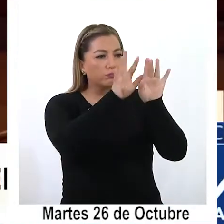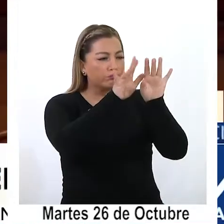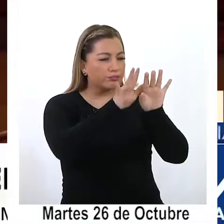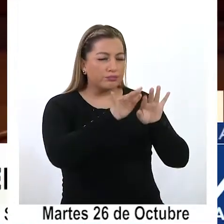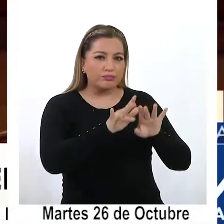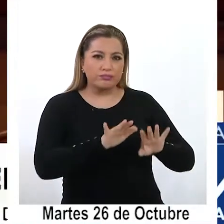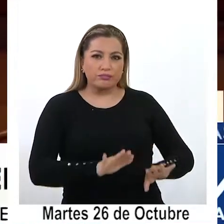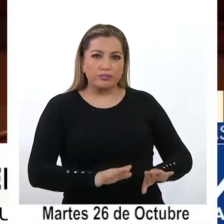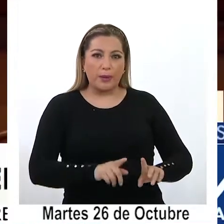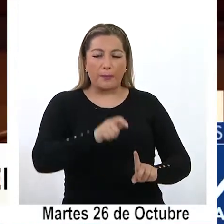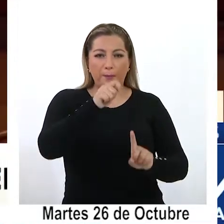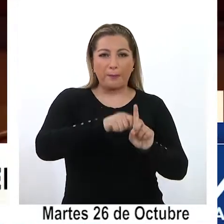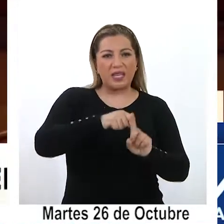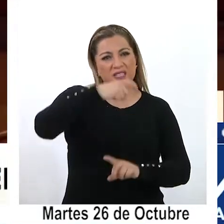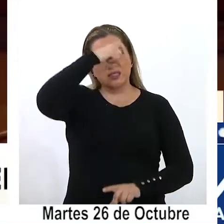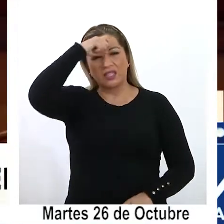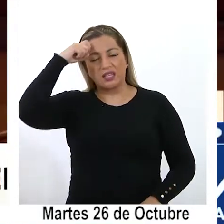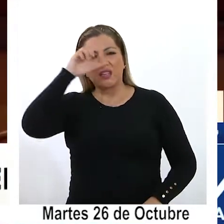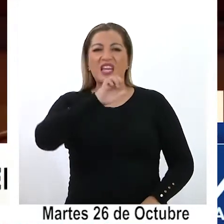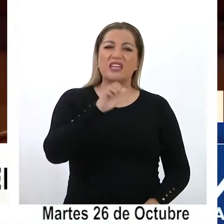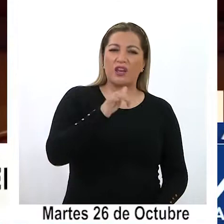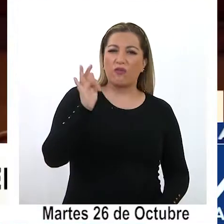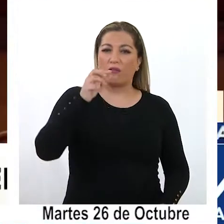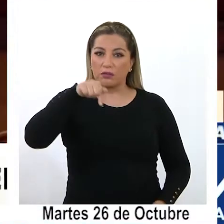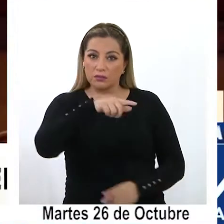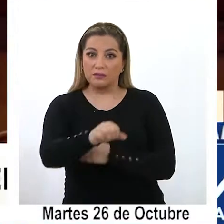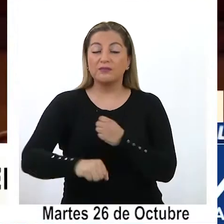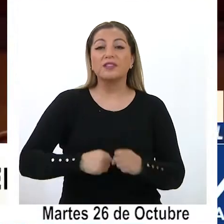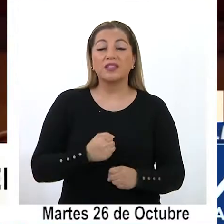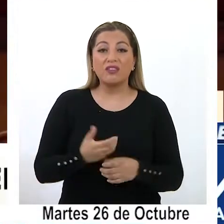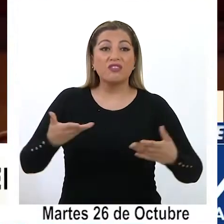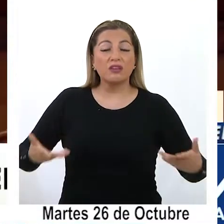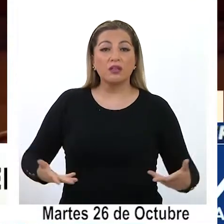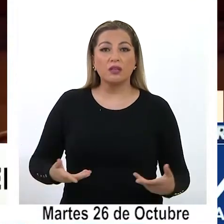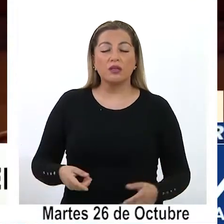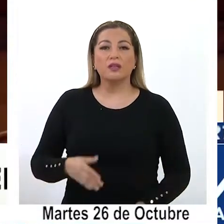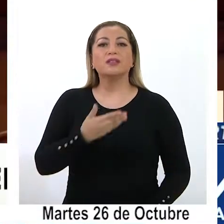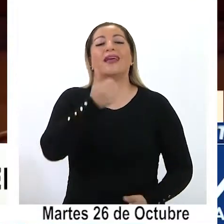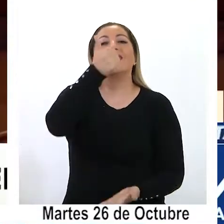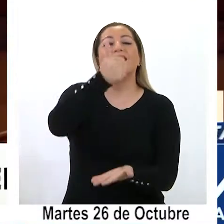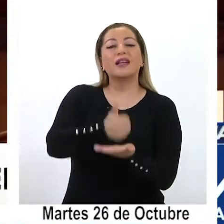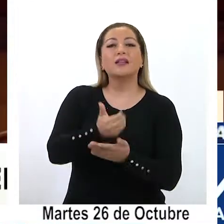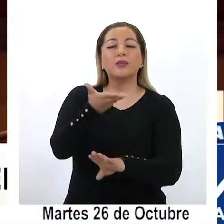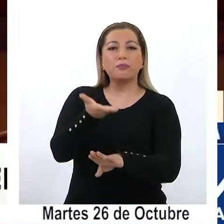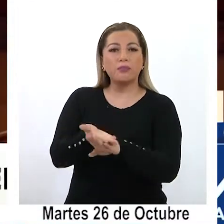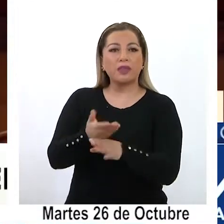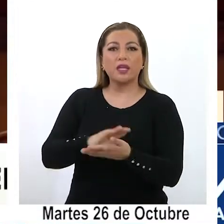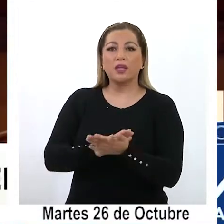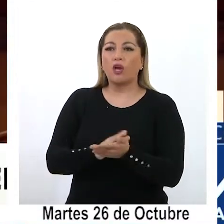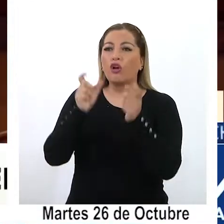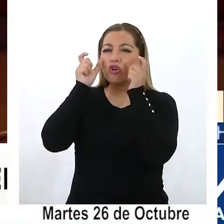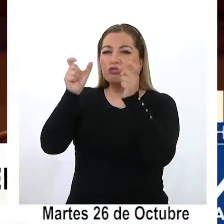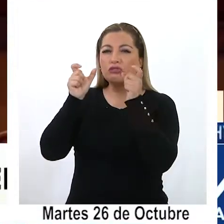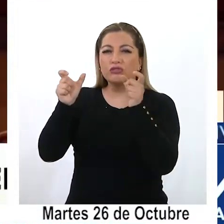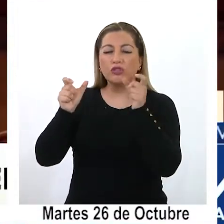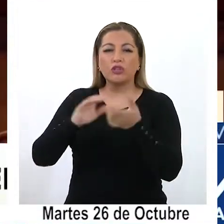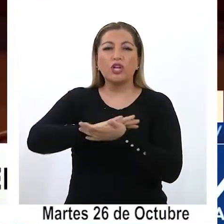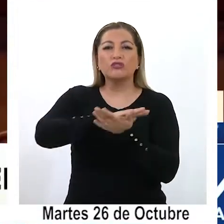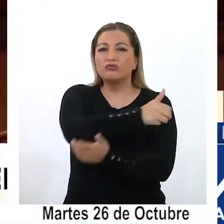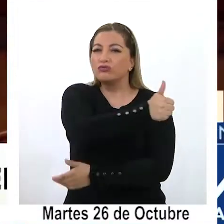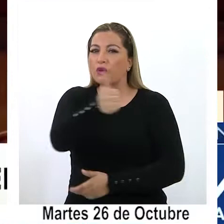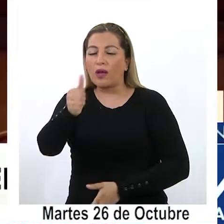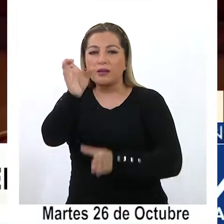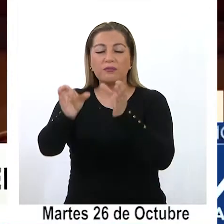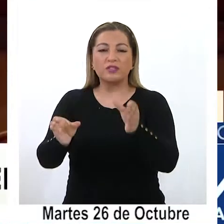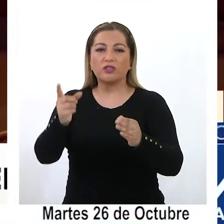durante el verano, en el mes de enero o febrero de este año, en donde él pedía que se regularizaran a todas las personas que ingresaban a Chile, a